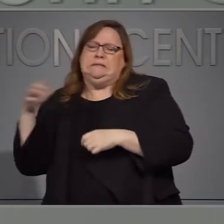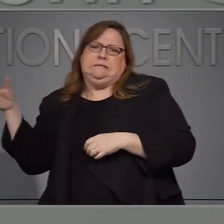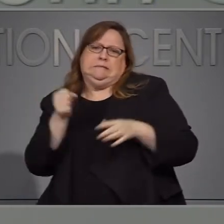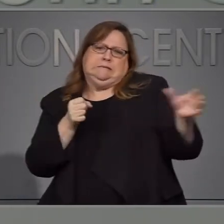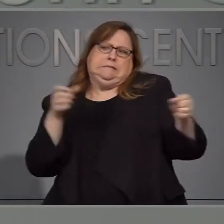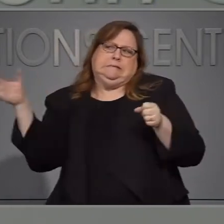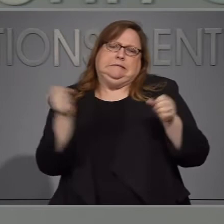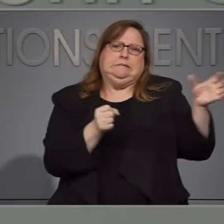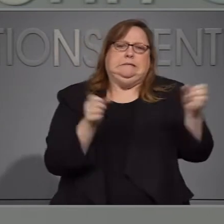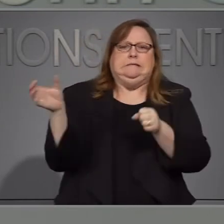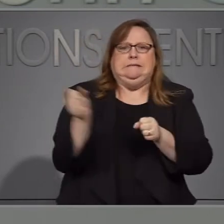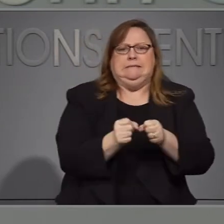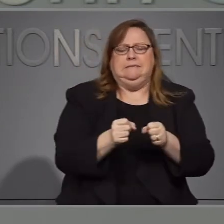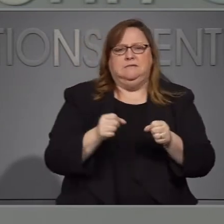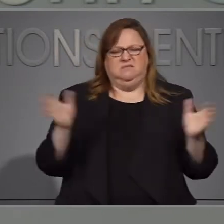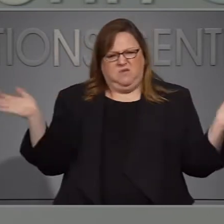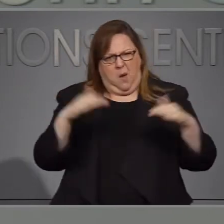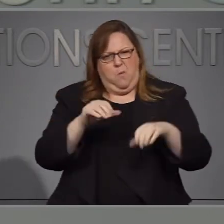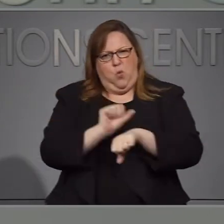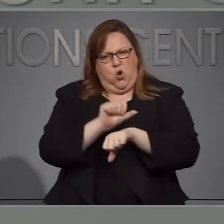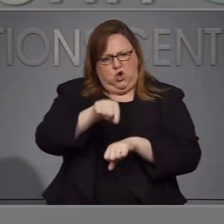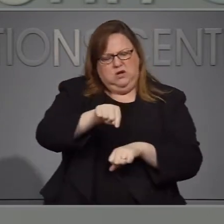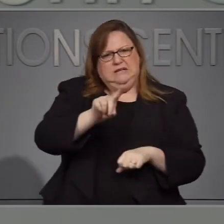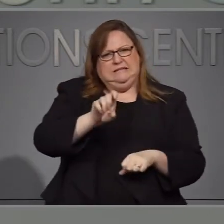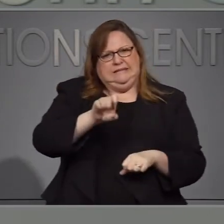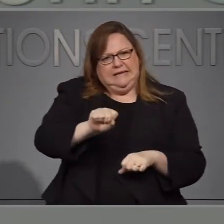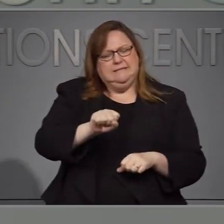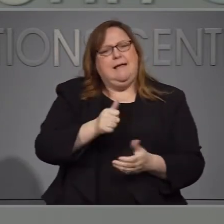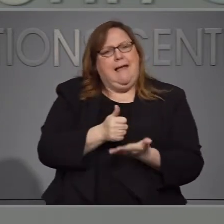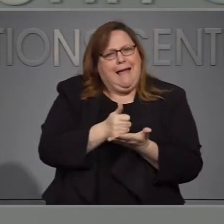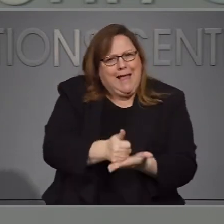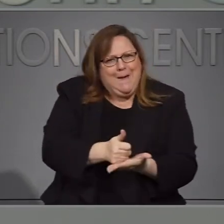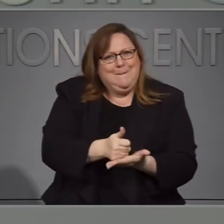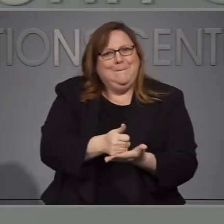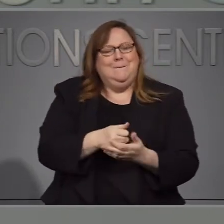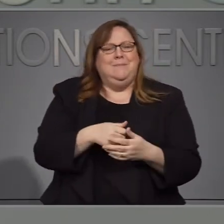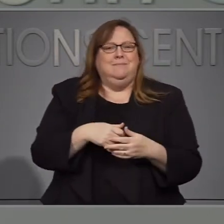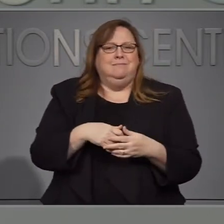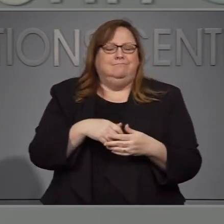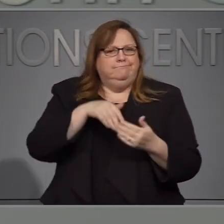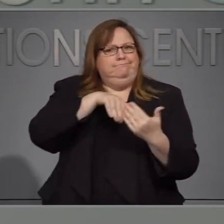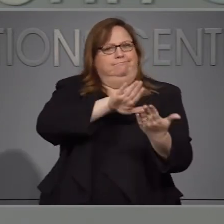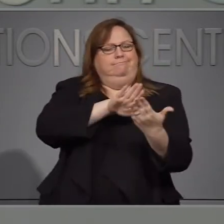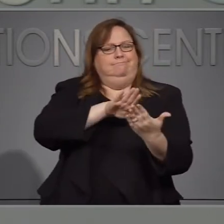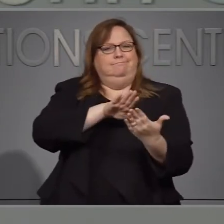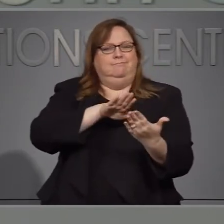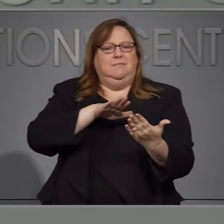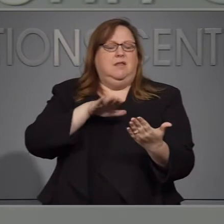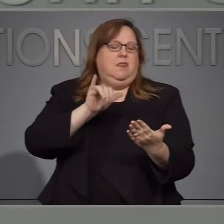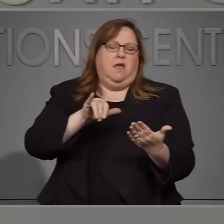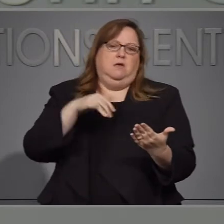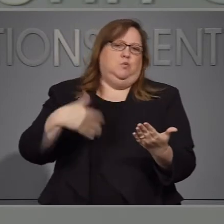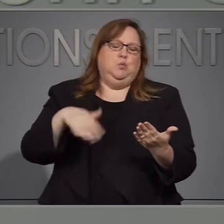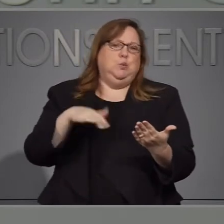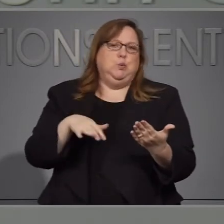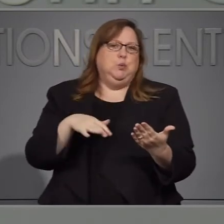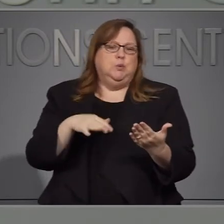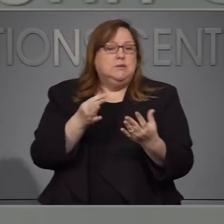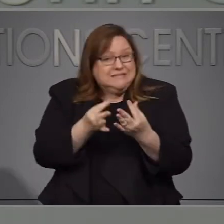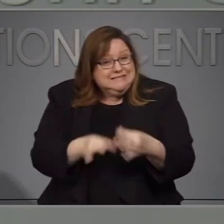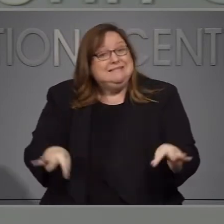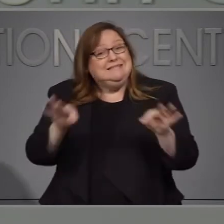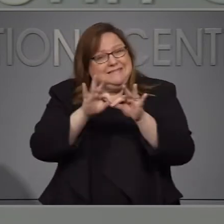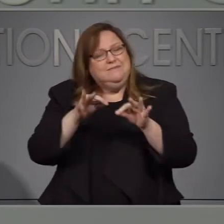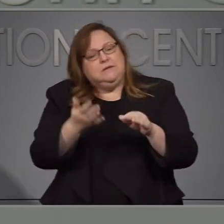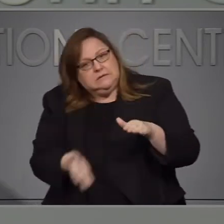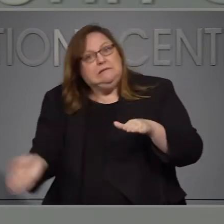personas de otras agencias ese para ayudar a las personas a que ayuden con este y